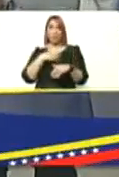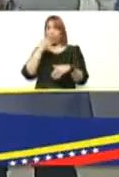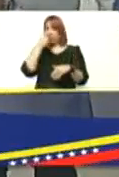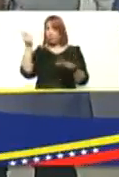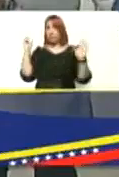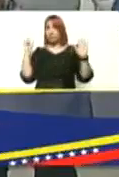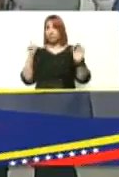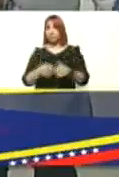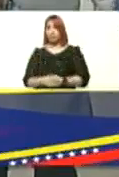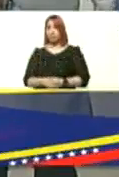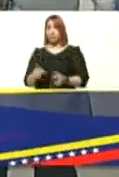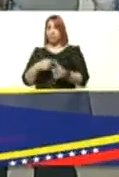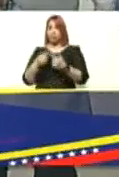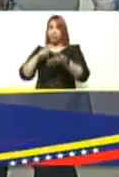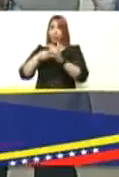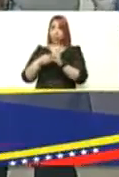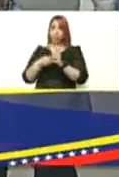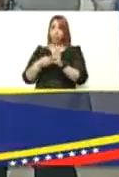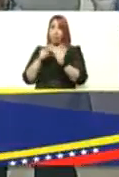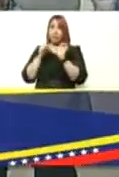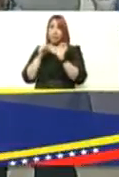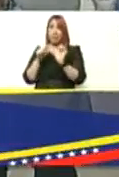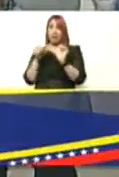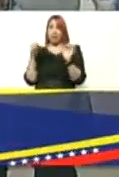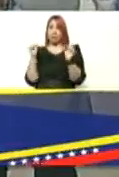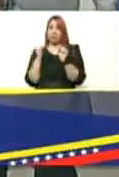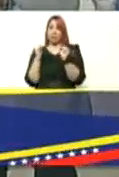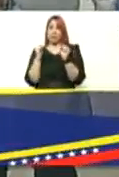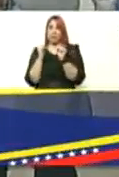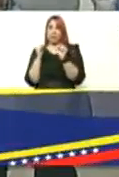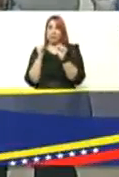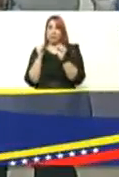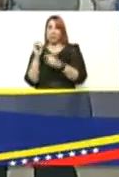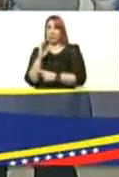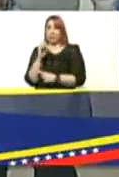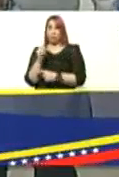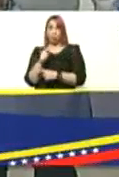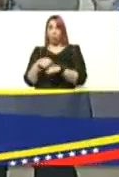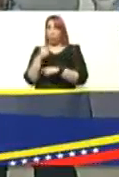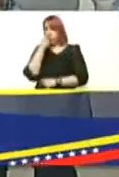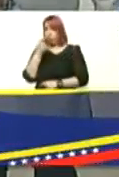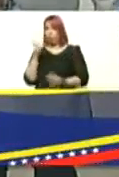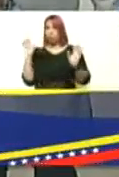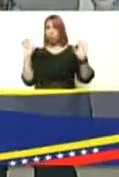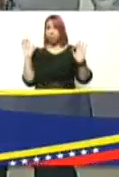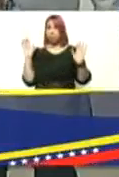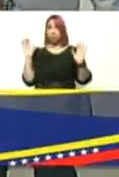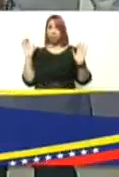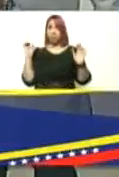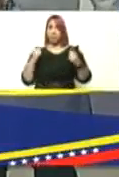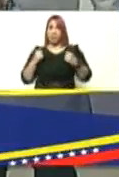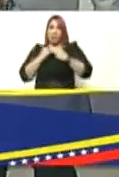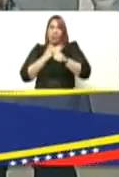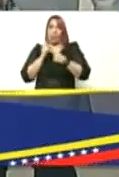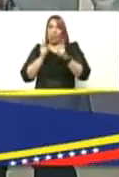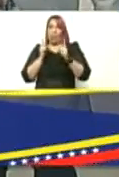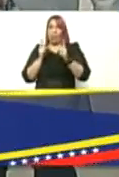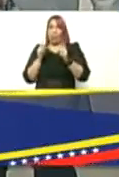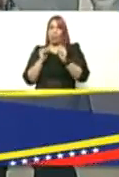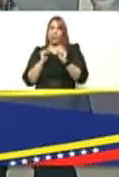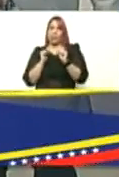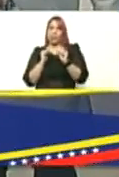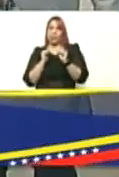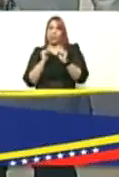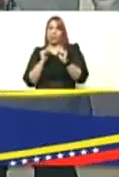entonces bueno en ese sentido se ha quedado aquí no nos ha dejado estamos por ahí bueno muertos del frío a veces pero